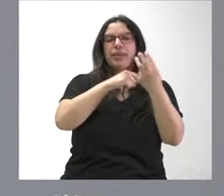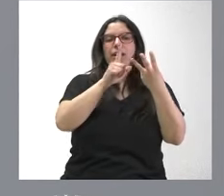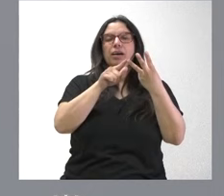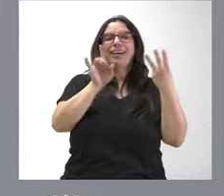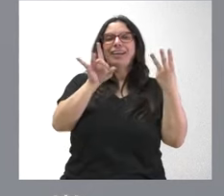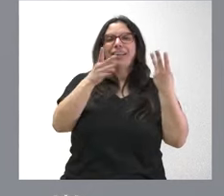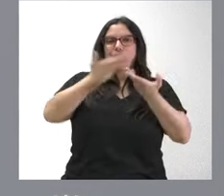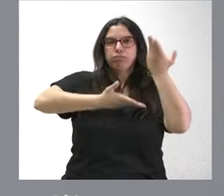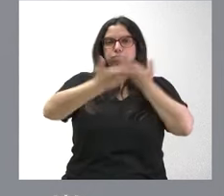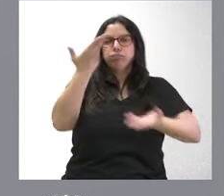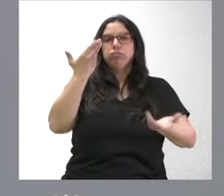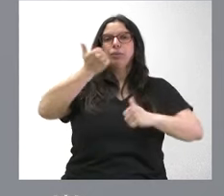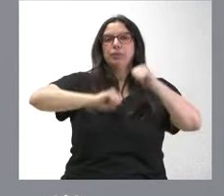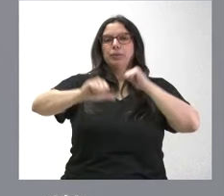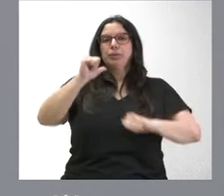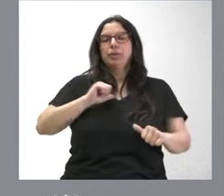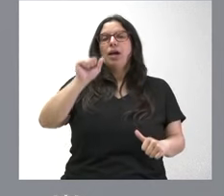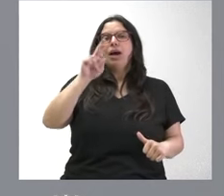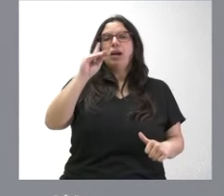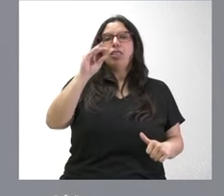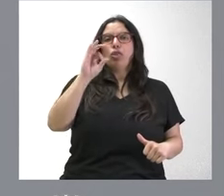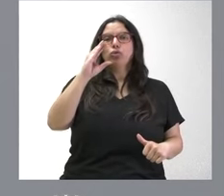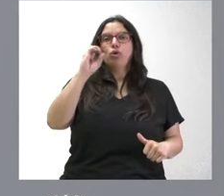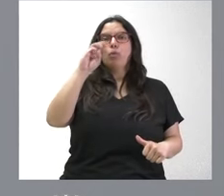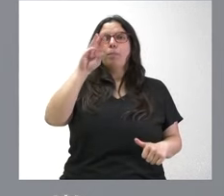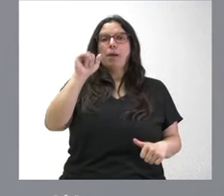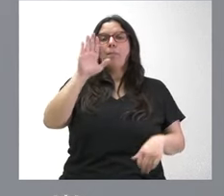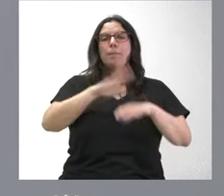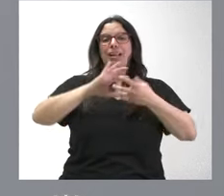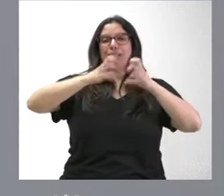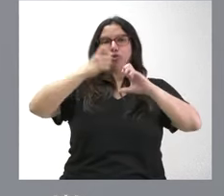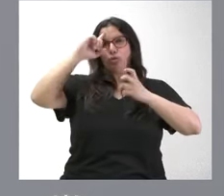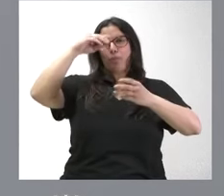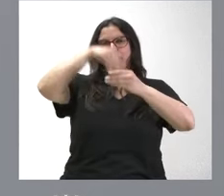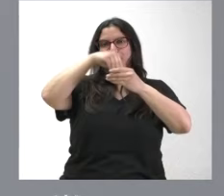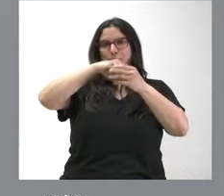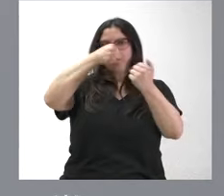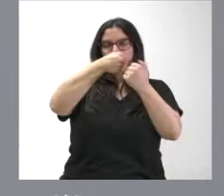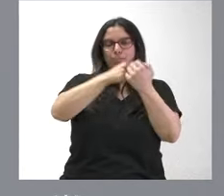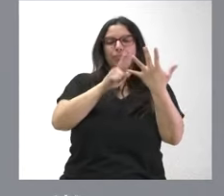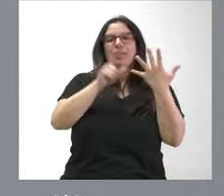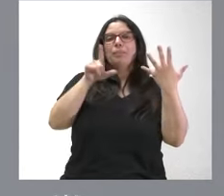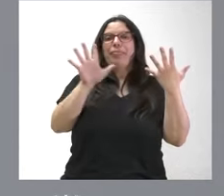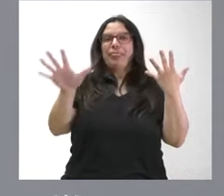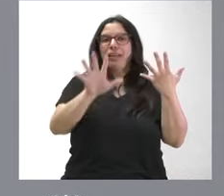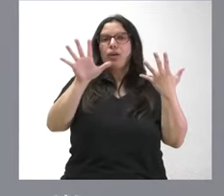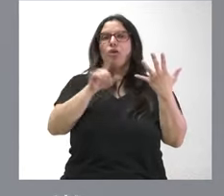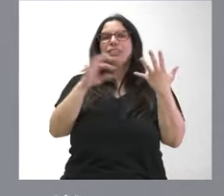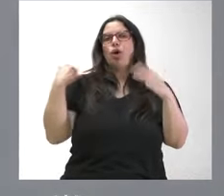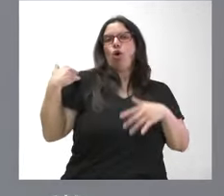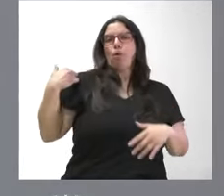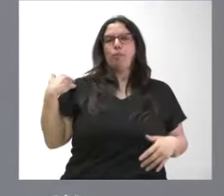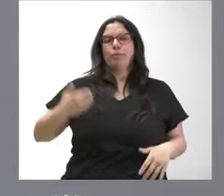15 artoscopias para trastornos internos de rodilla y 5 artoscopias de hombro.